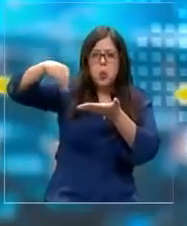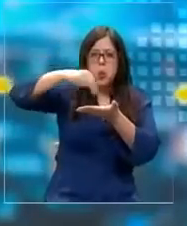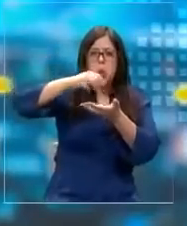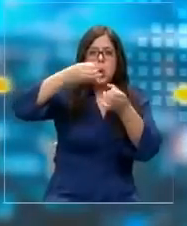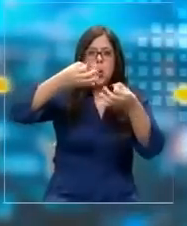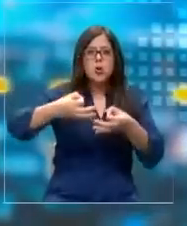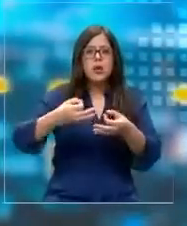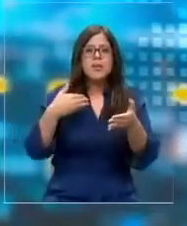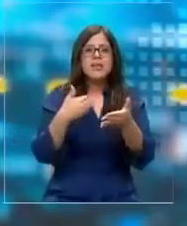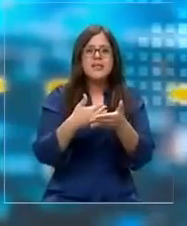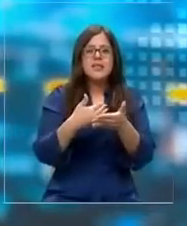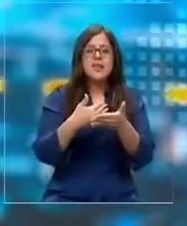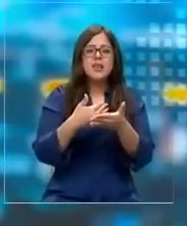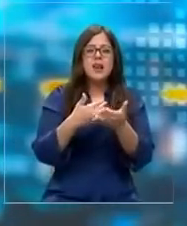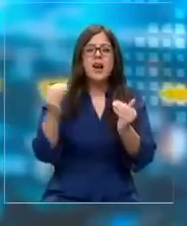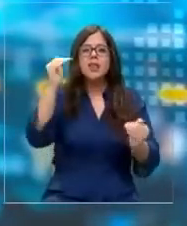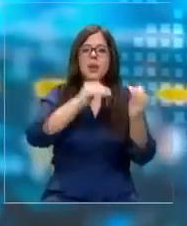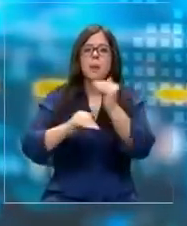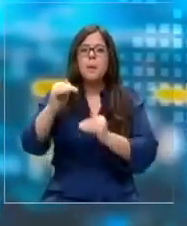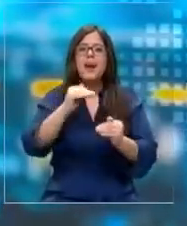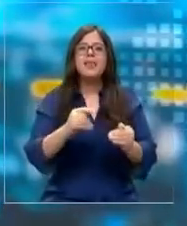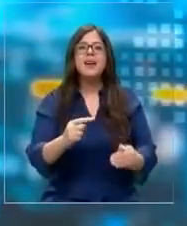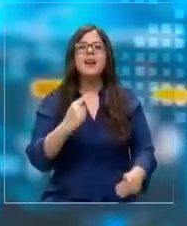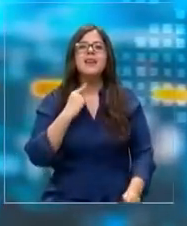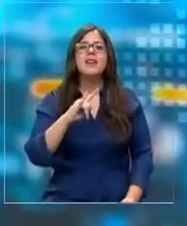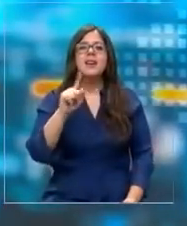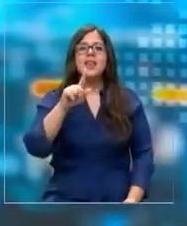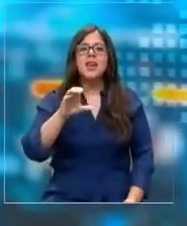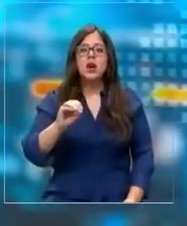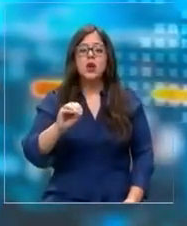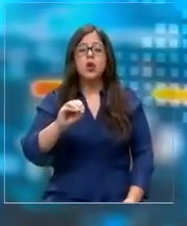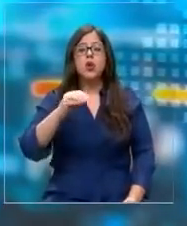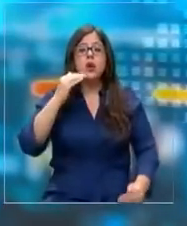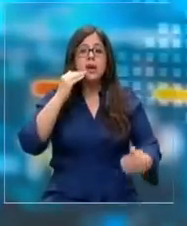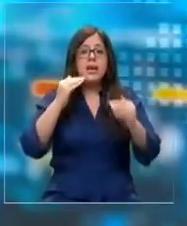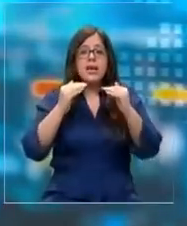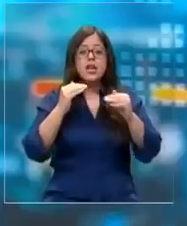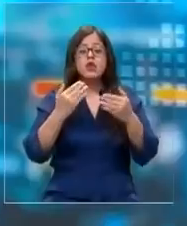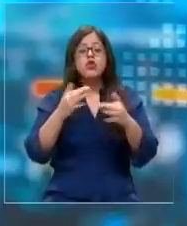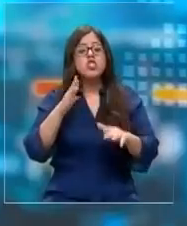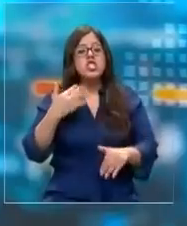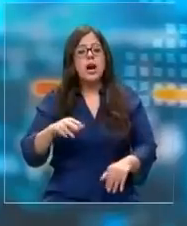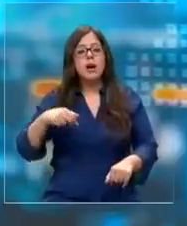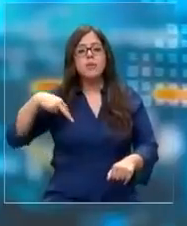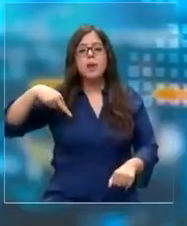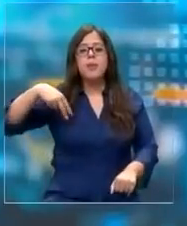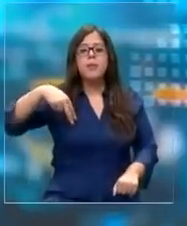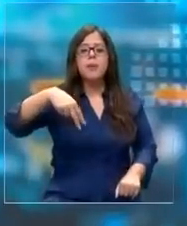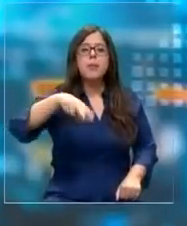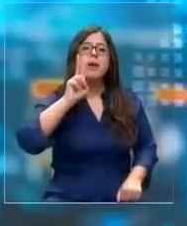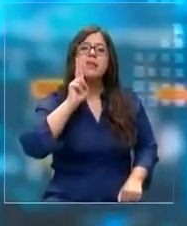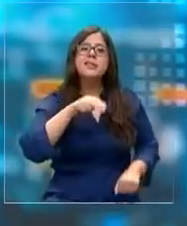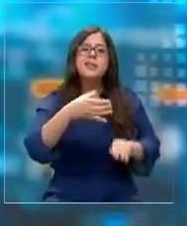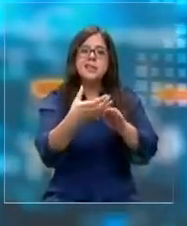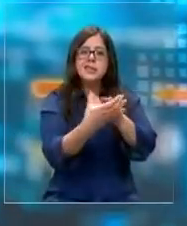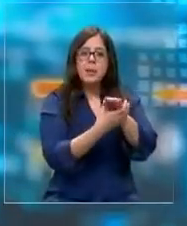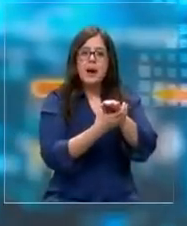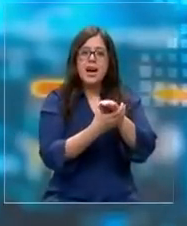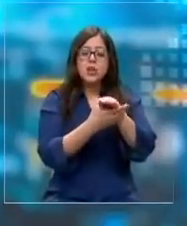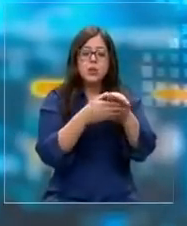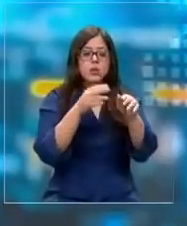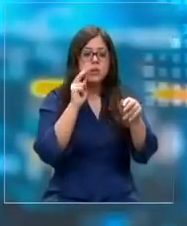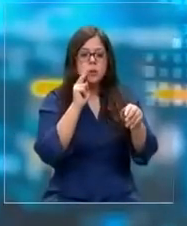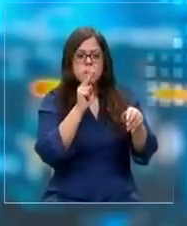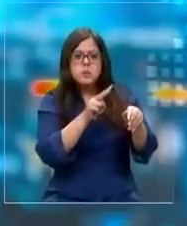en una playa en el Quisco. El niño iba descalzo al momento del accidente y tuvo que ser llevado de urgencia a un centro asistencial. La familia no descarta